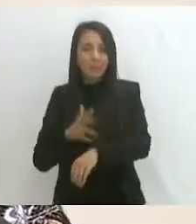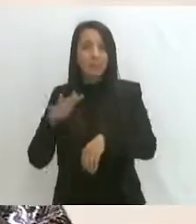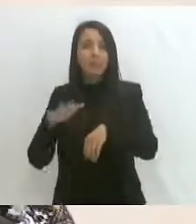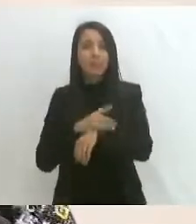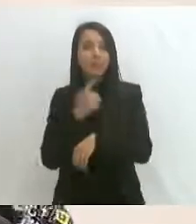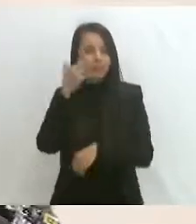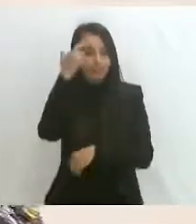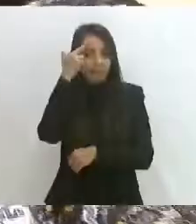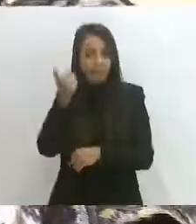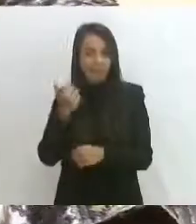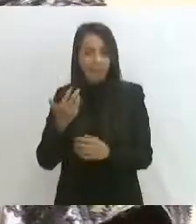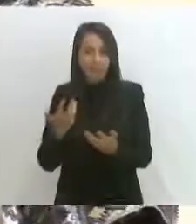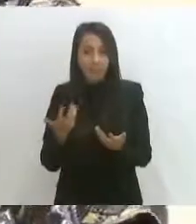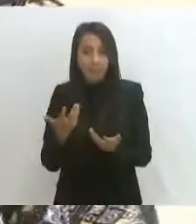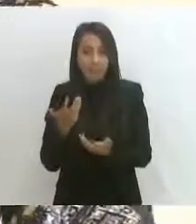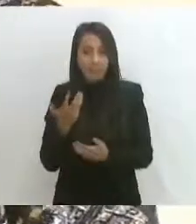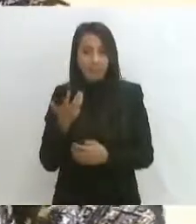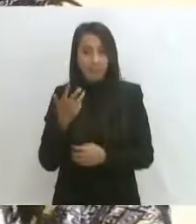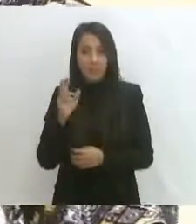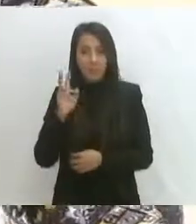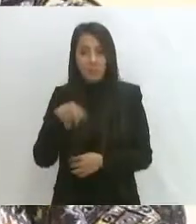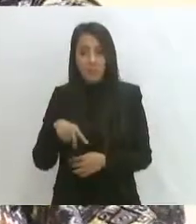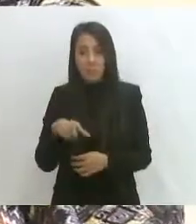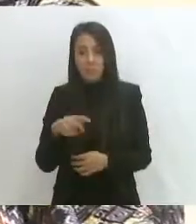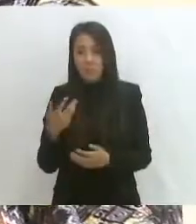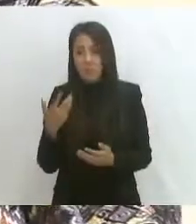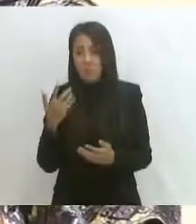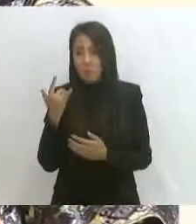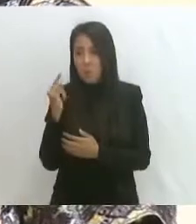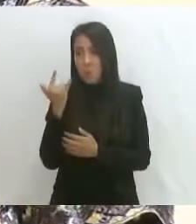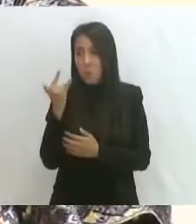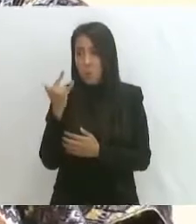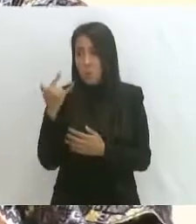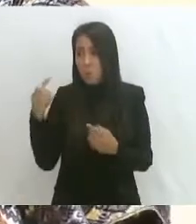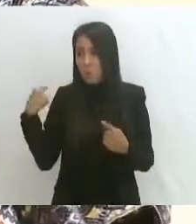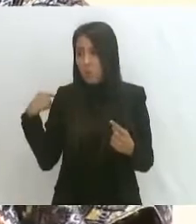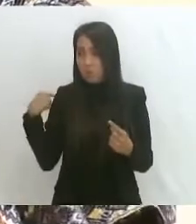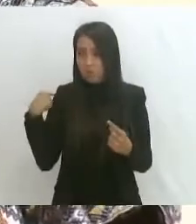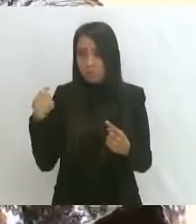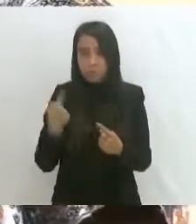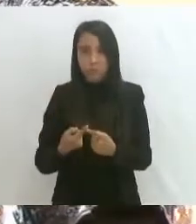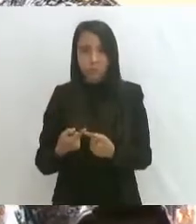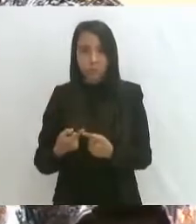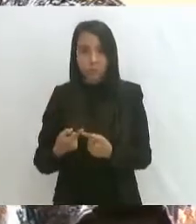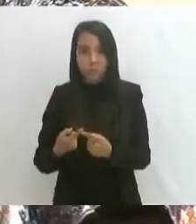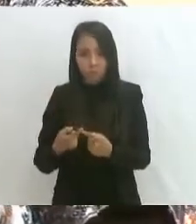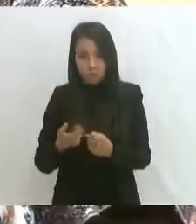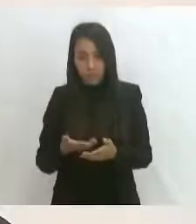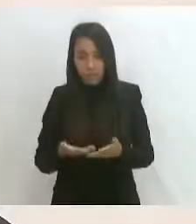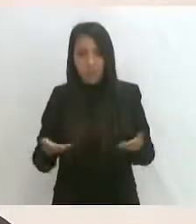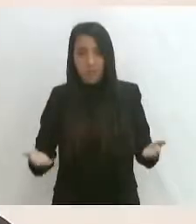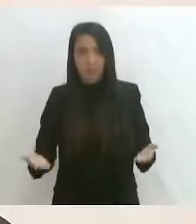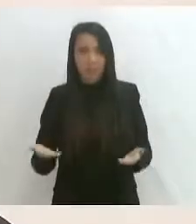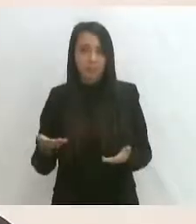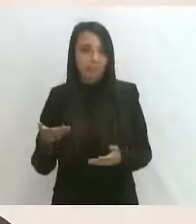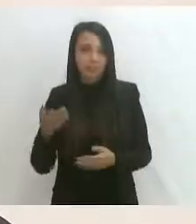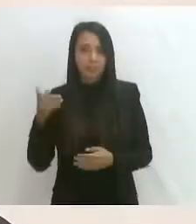porque en el transcurso de julio para acá, que ha estado sin,